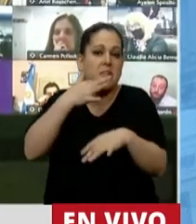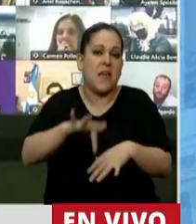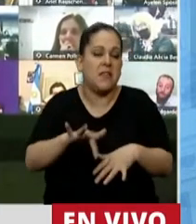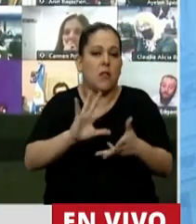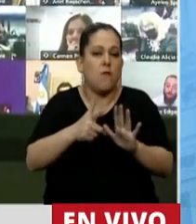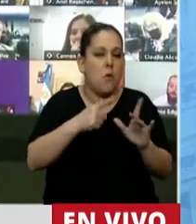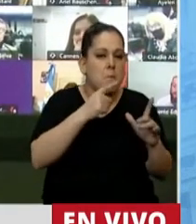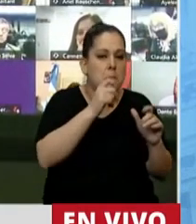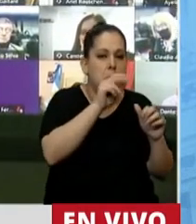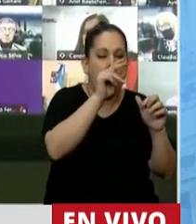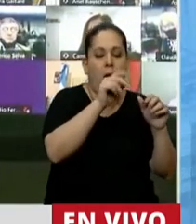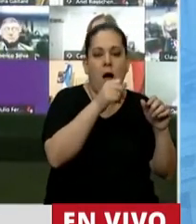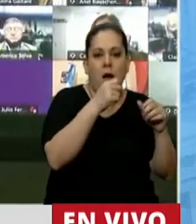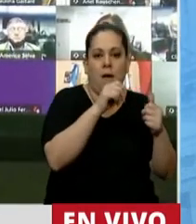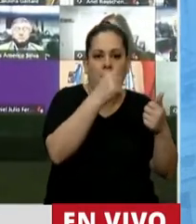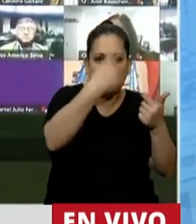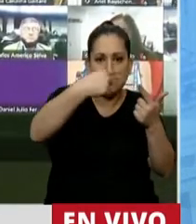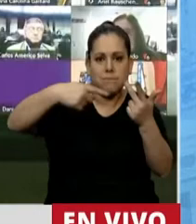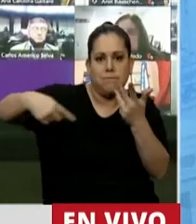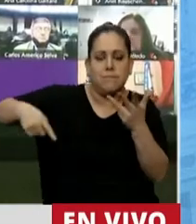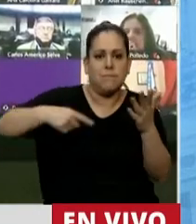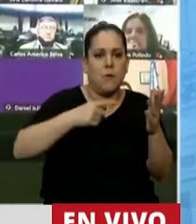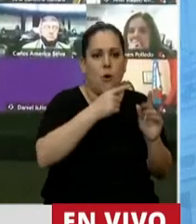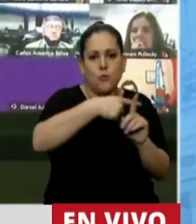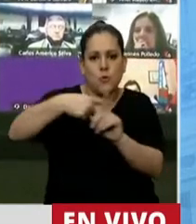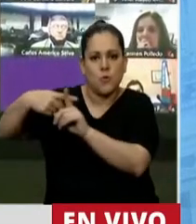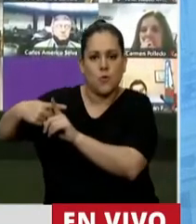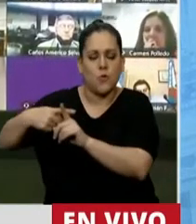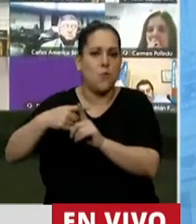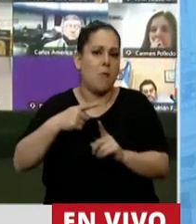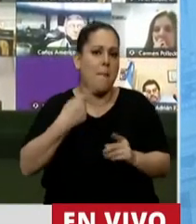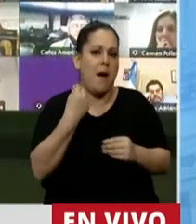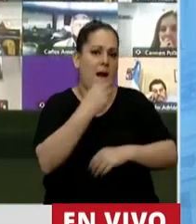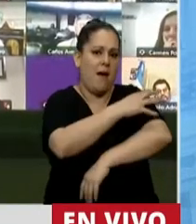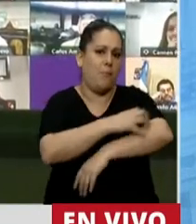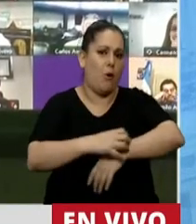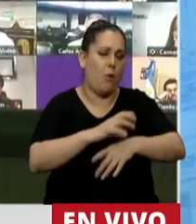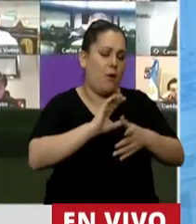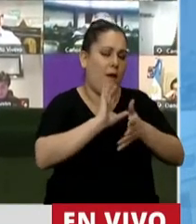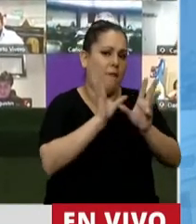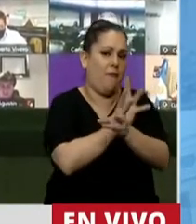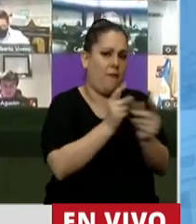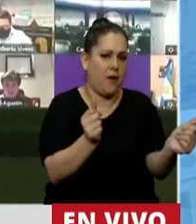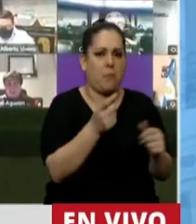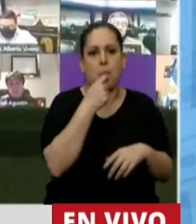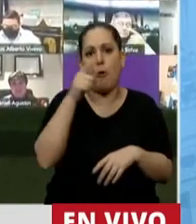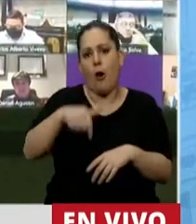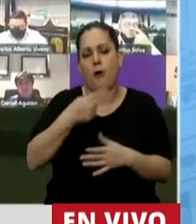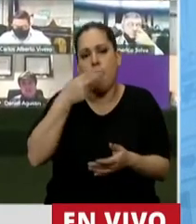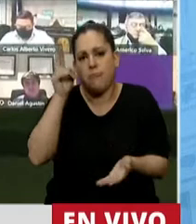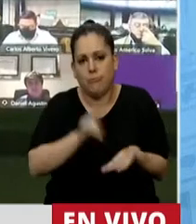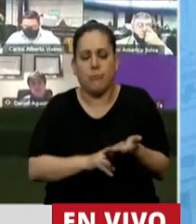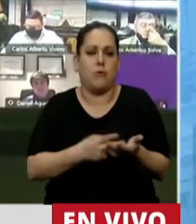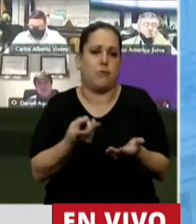simple ecuación de cómo se radica la pobreza, pretenda que con este tributo, impuesto, bono